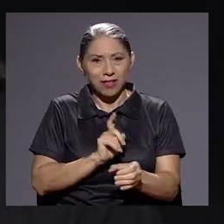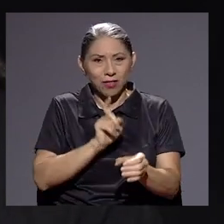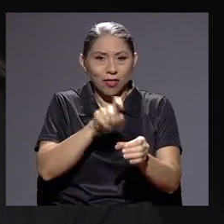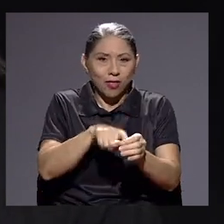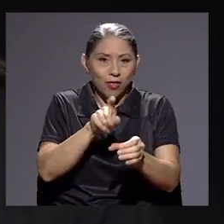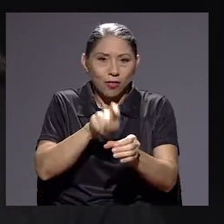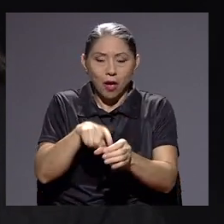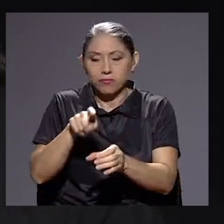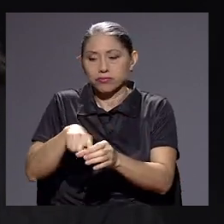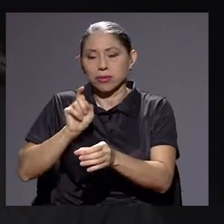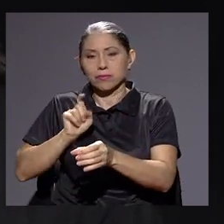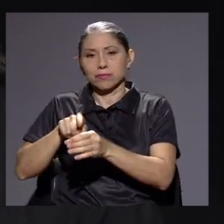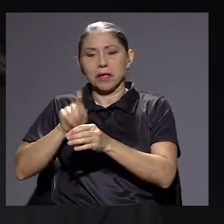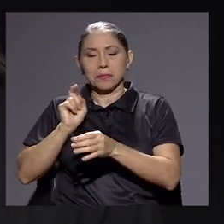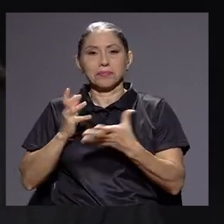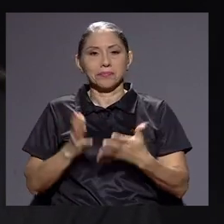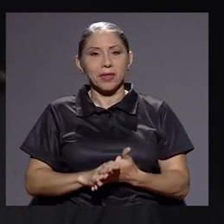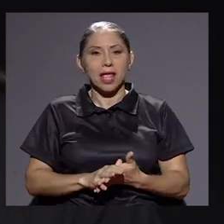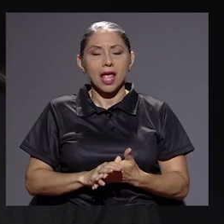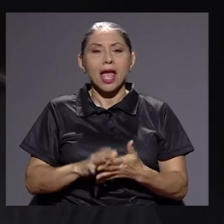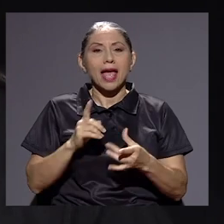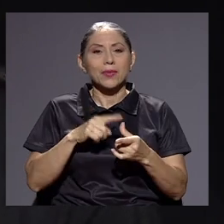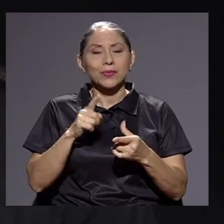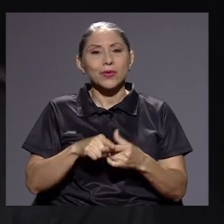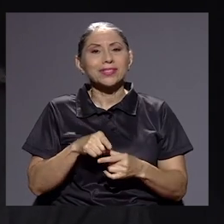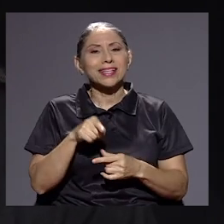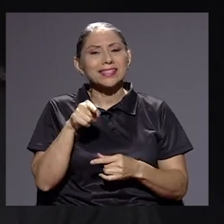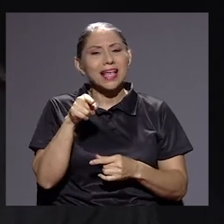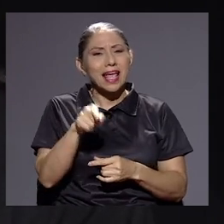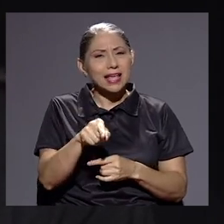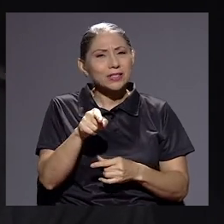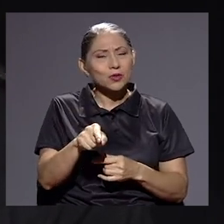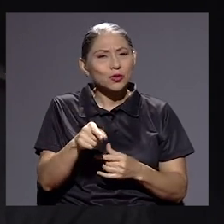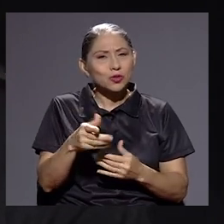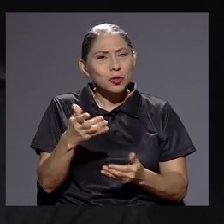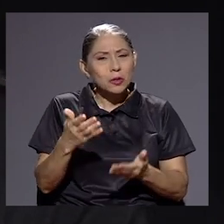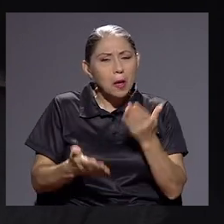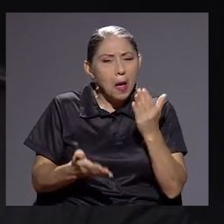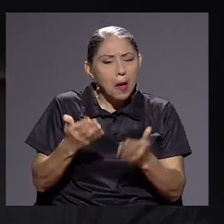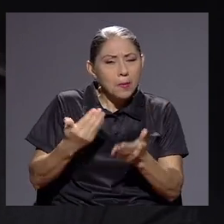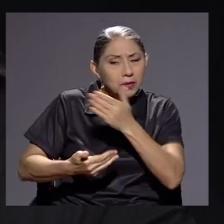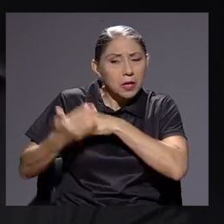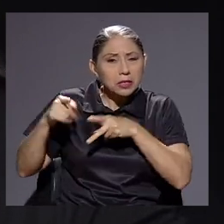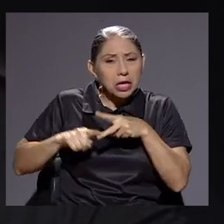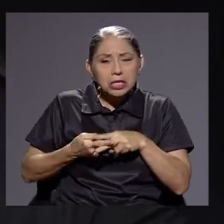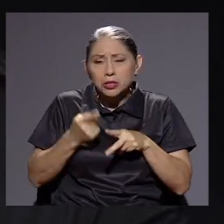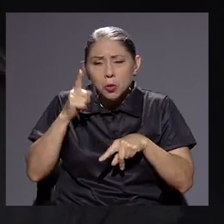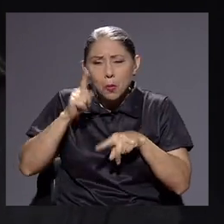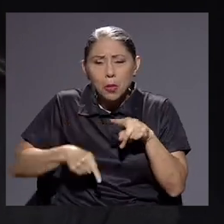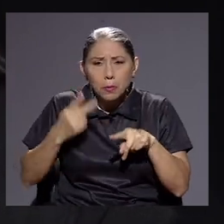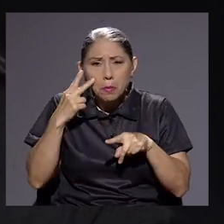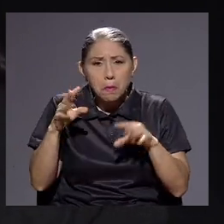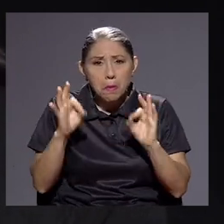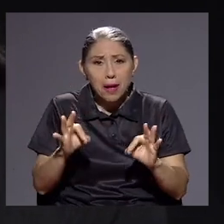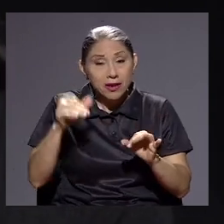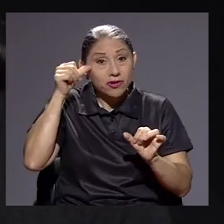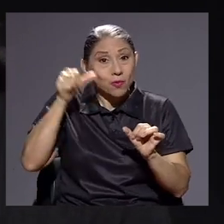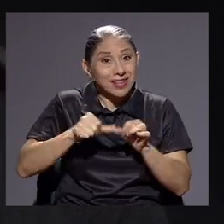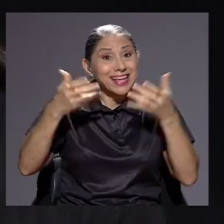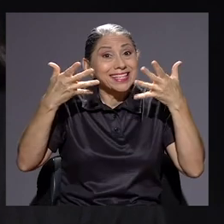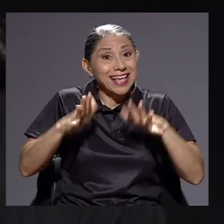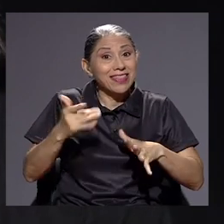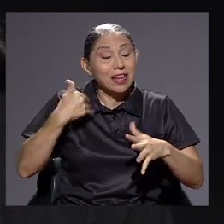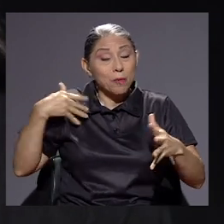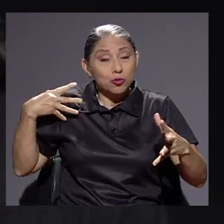otros que salieron. Entonces, esos se nos salen un poquito del radar inicial. Acordémonos que teníamos ya los primeros 10